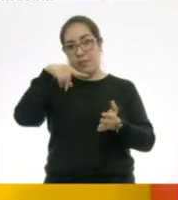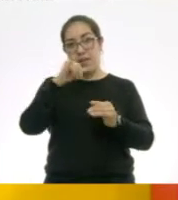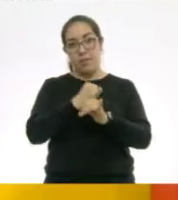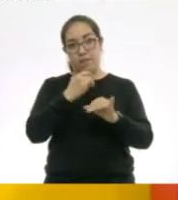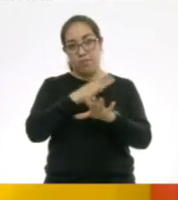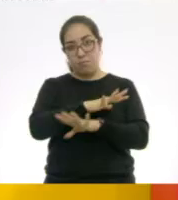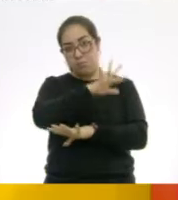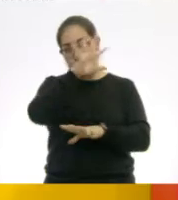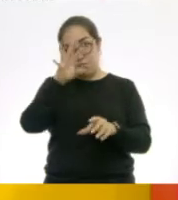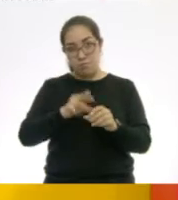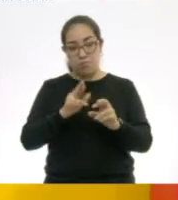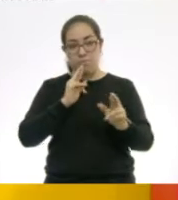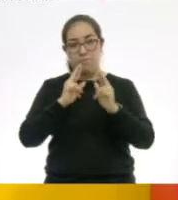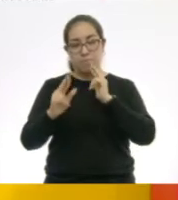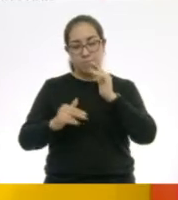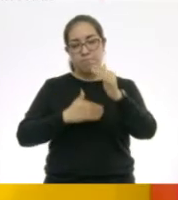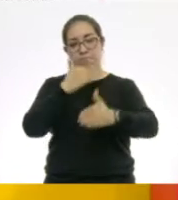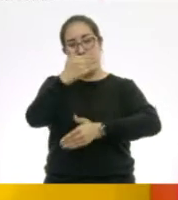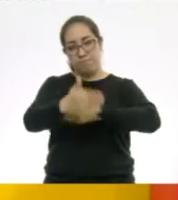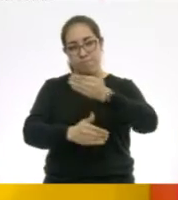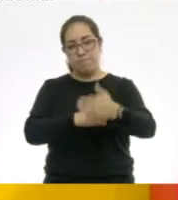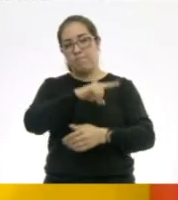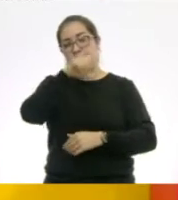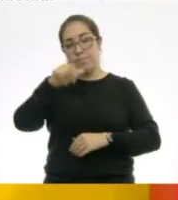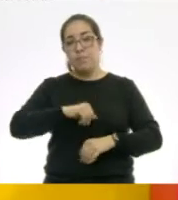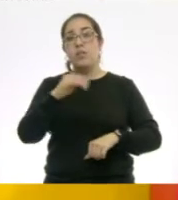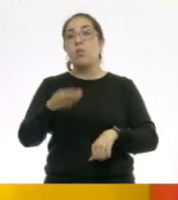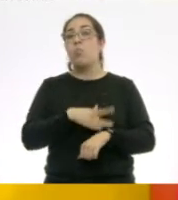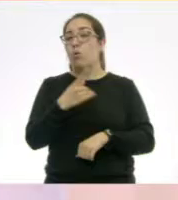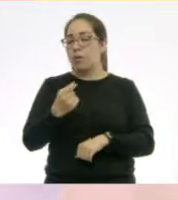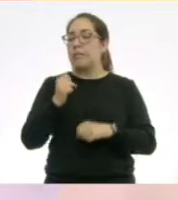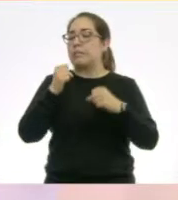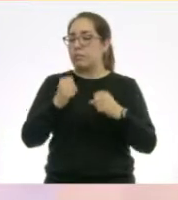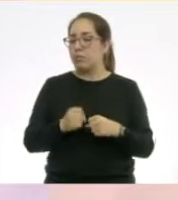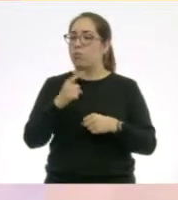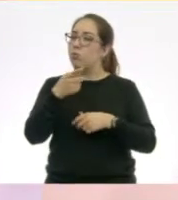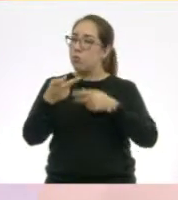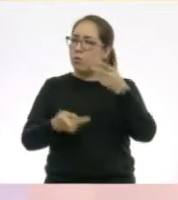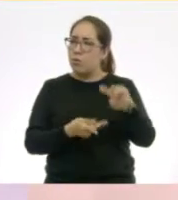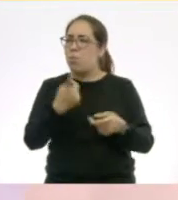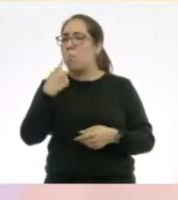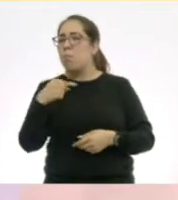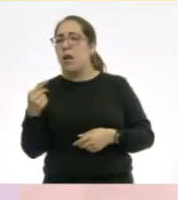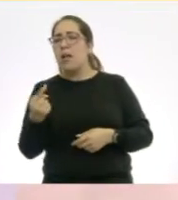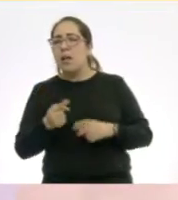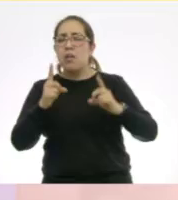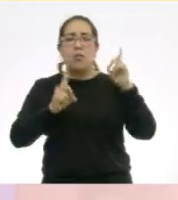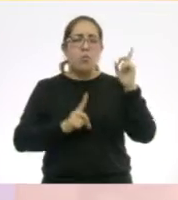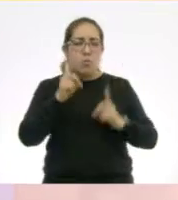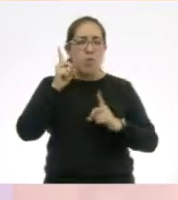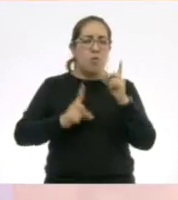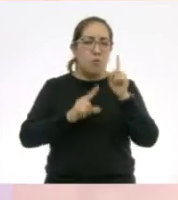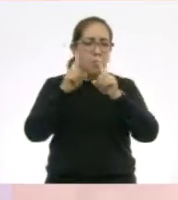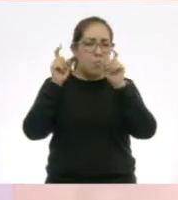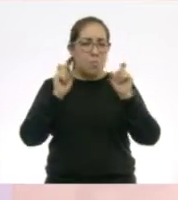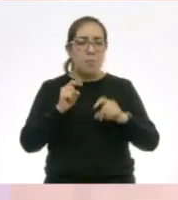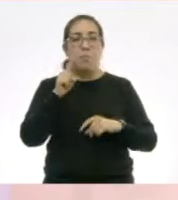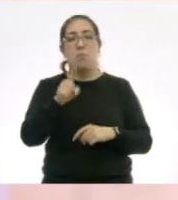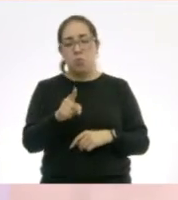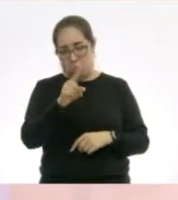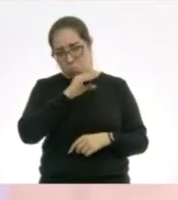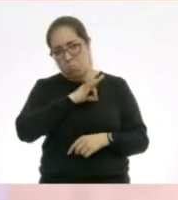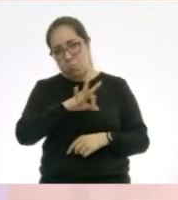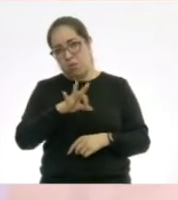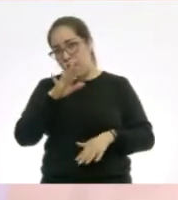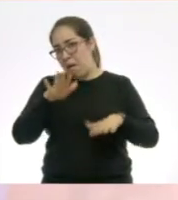y contestarlas posteriormente. Porque te van a estar preguntando para que ellos sepan más del tema. Y tú, bueno,